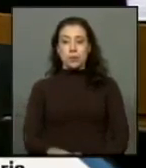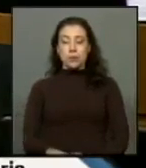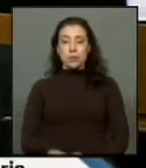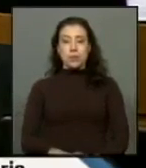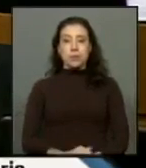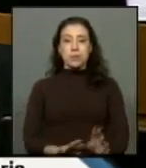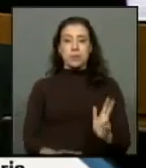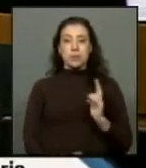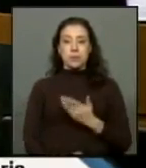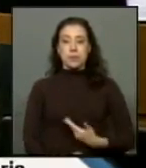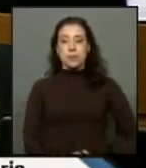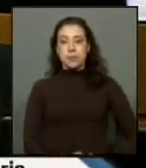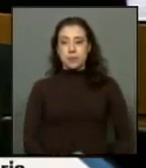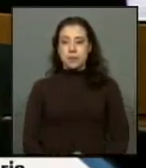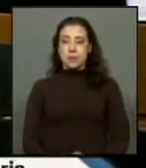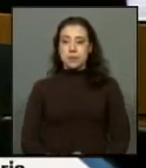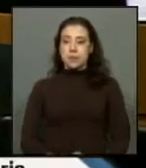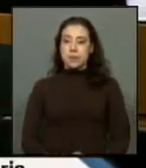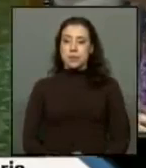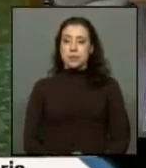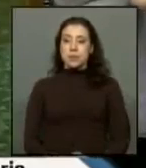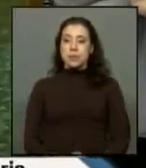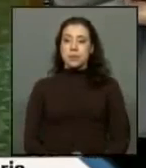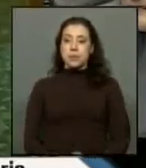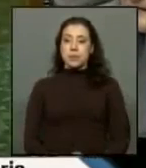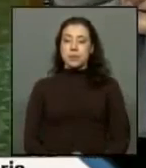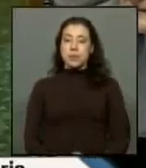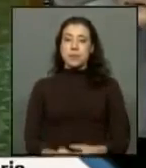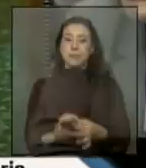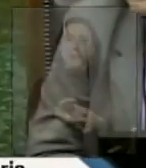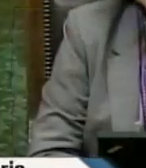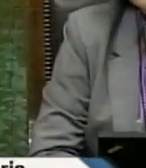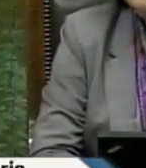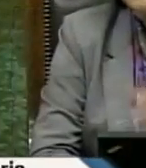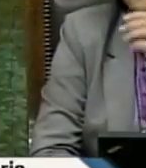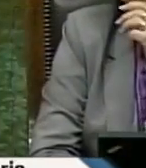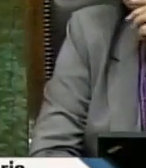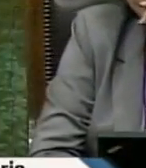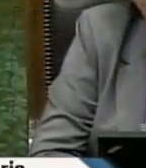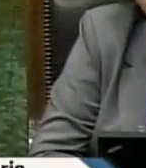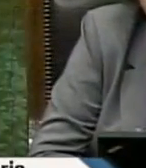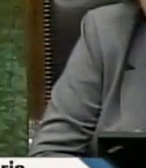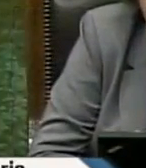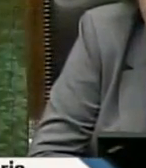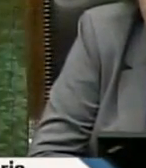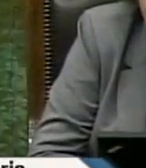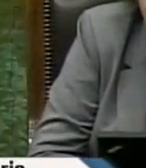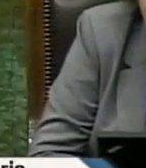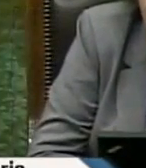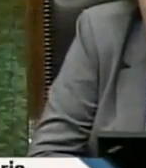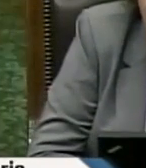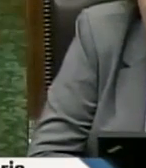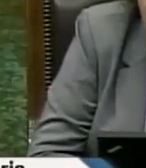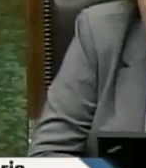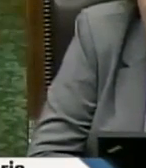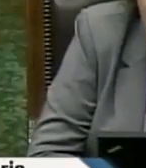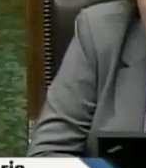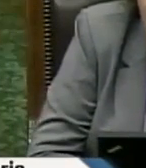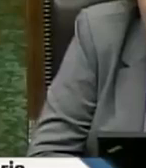dicho señor presidente muchas gracias diputada Daniela Cicardini y finalmente